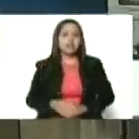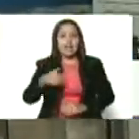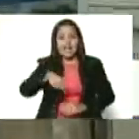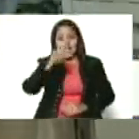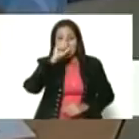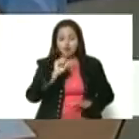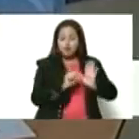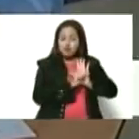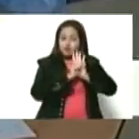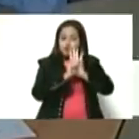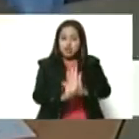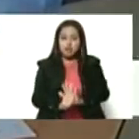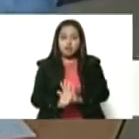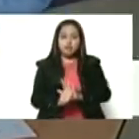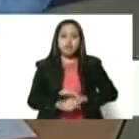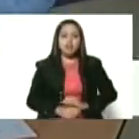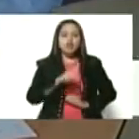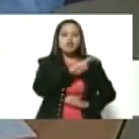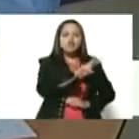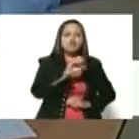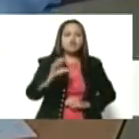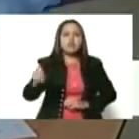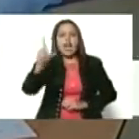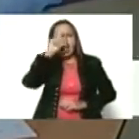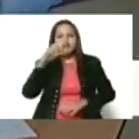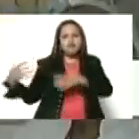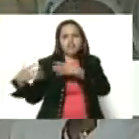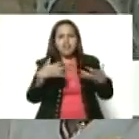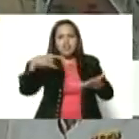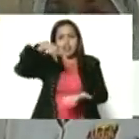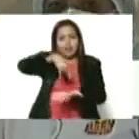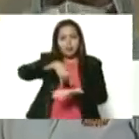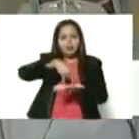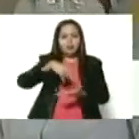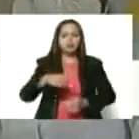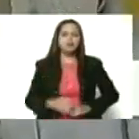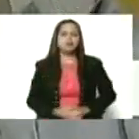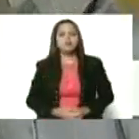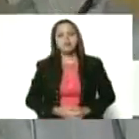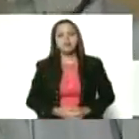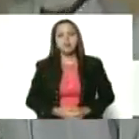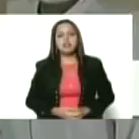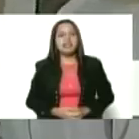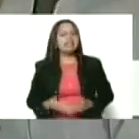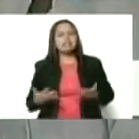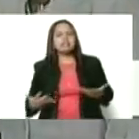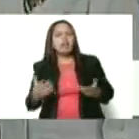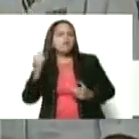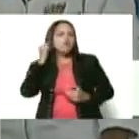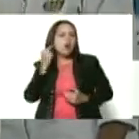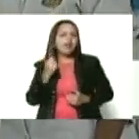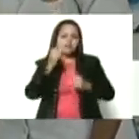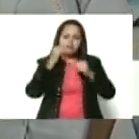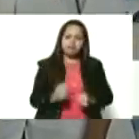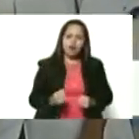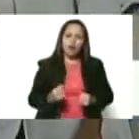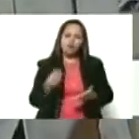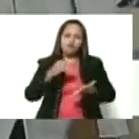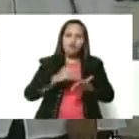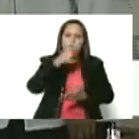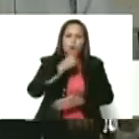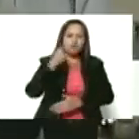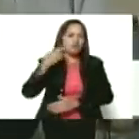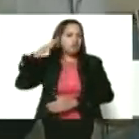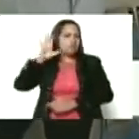simbólico del Bicentenario de la Batalla de Carabobo, en donde las mujeres reafirmamos el compromiso